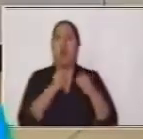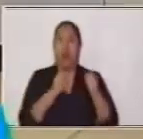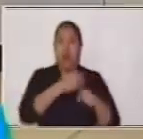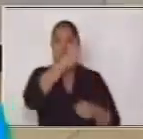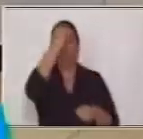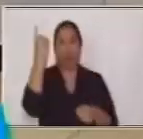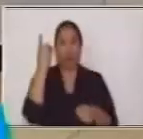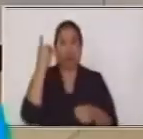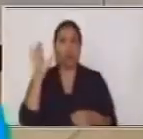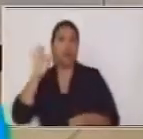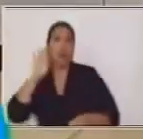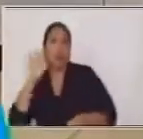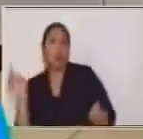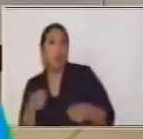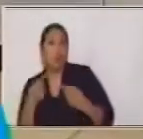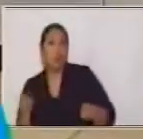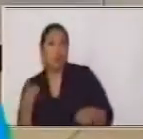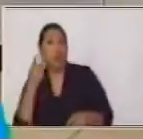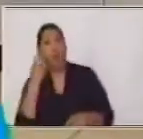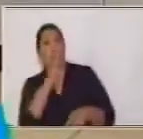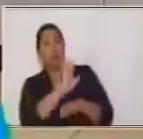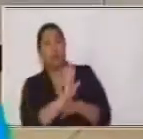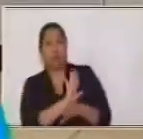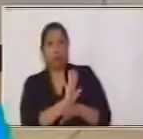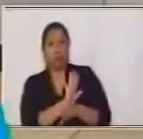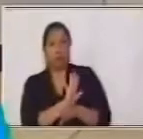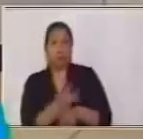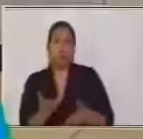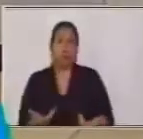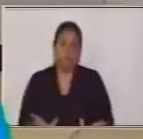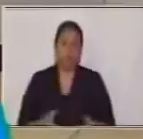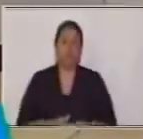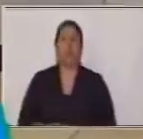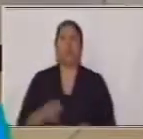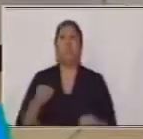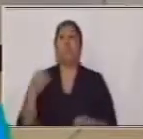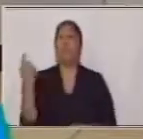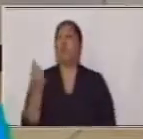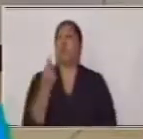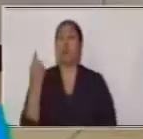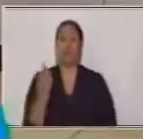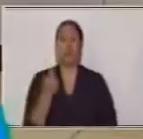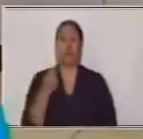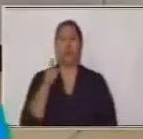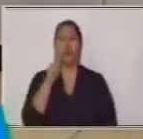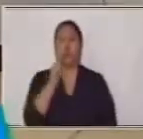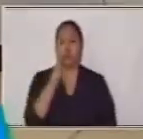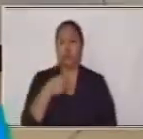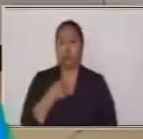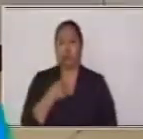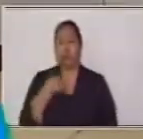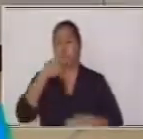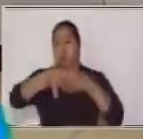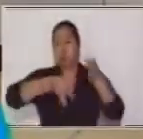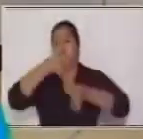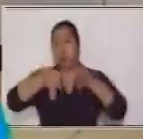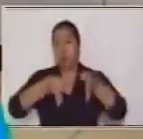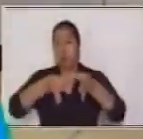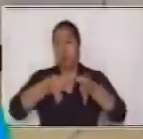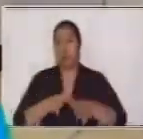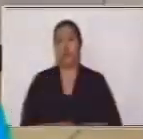música, veo televisión. Es importante que te mencione que dentro de las